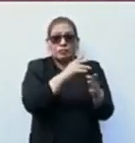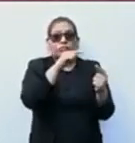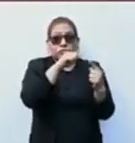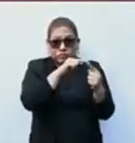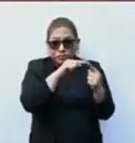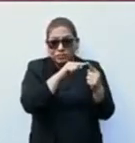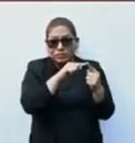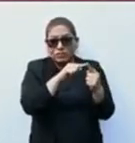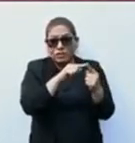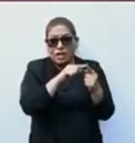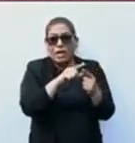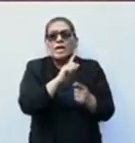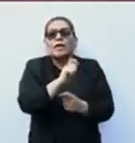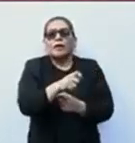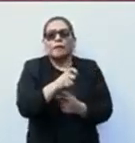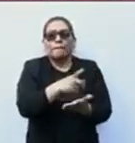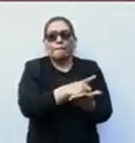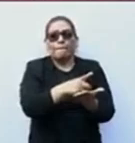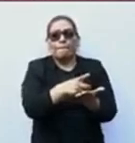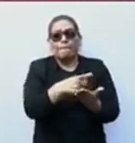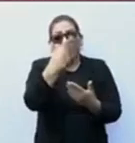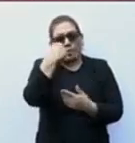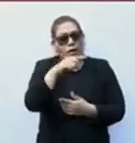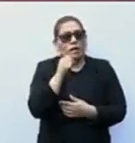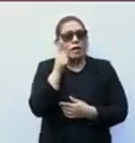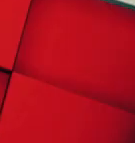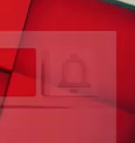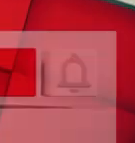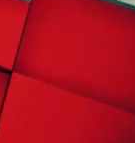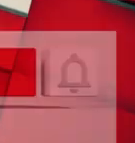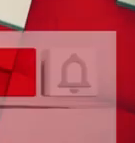es que este derecho ya es para siempre.